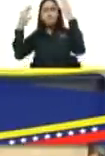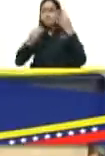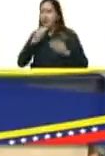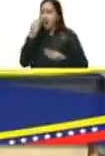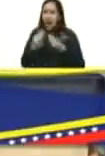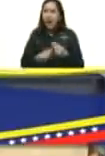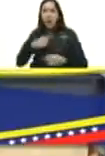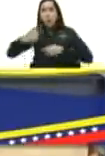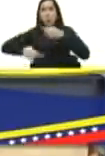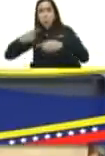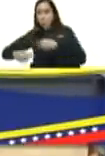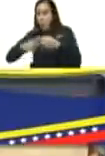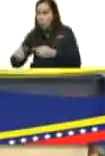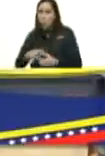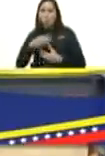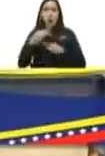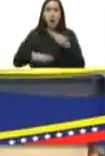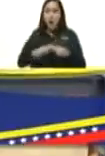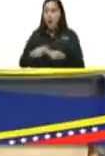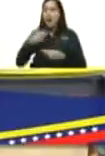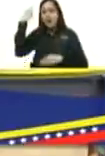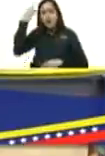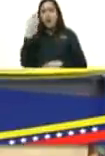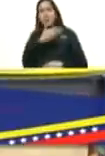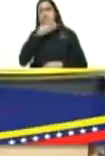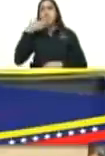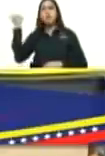generaciones para construirlo y verlo hecho realidad